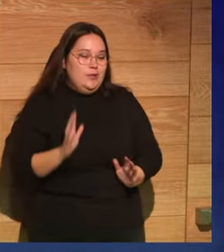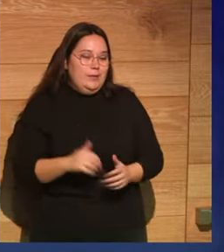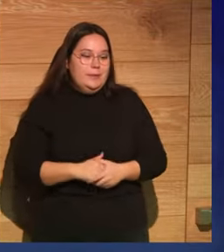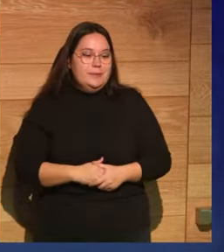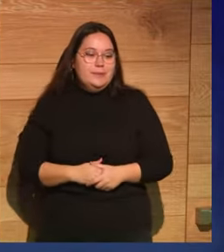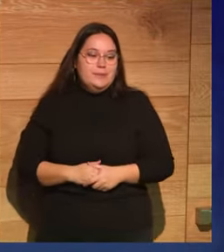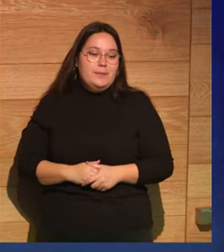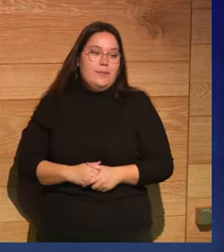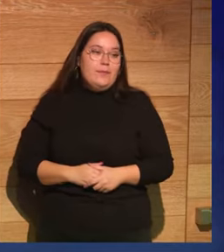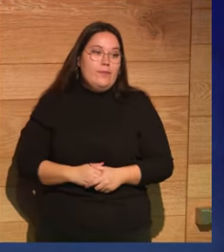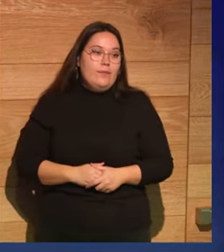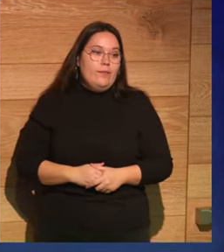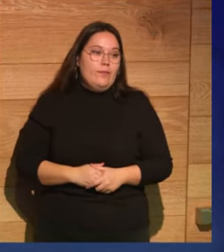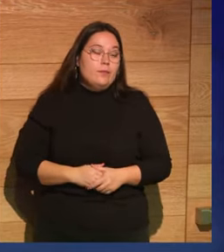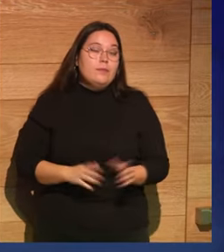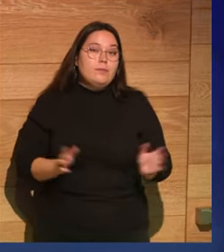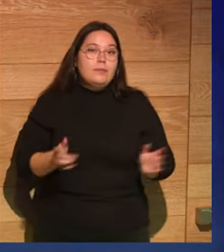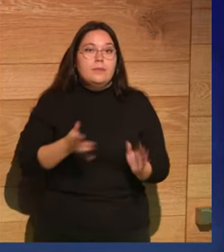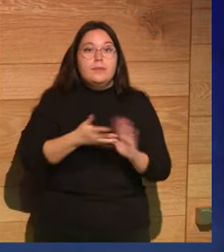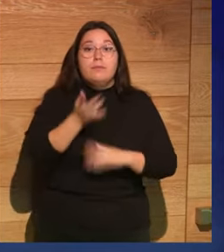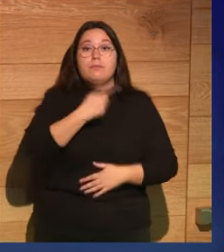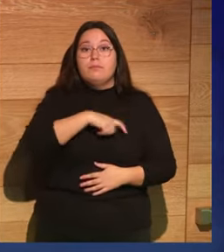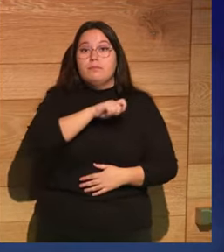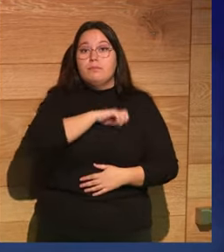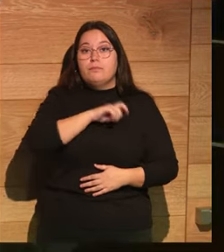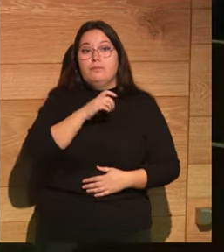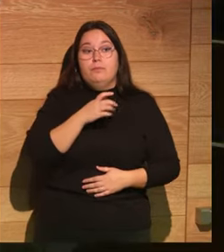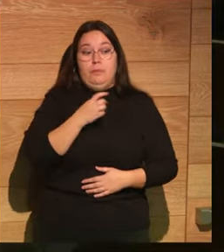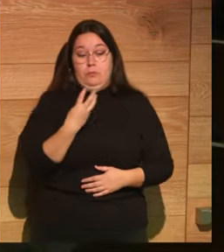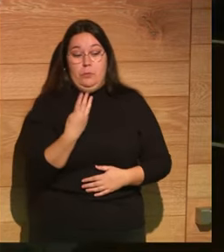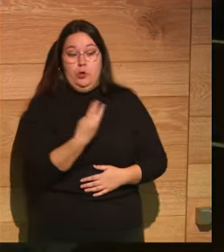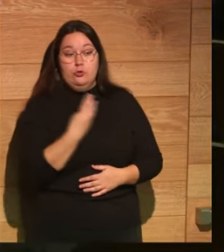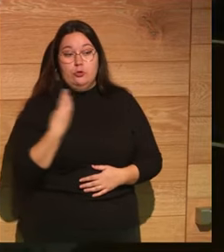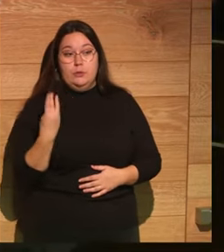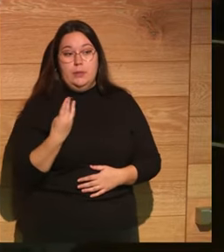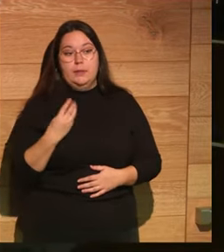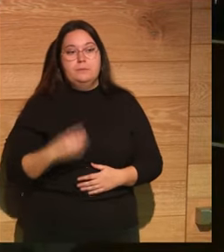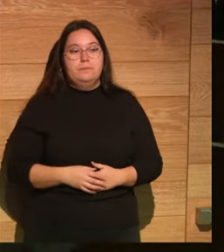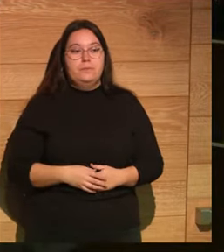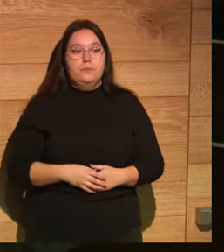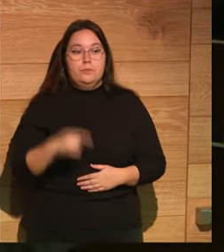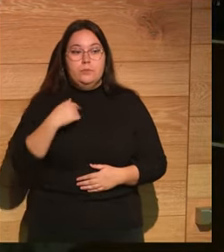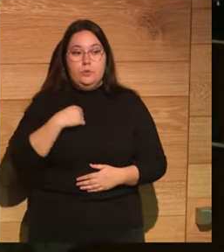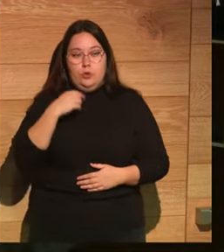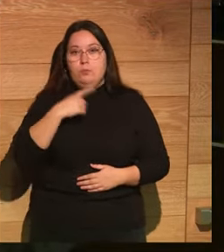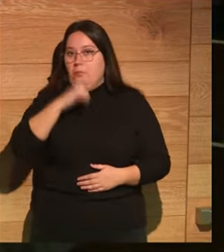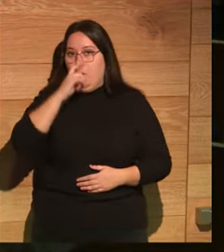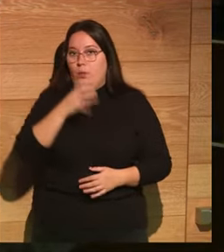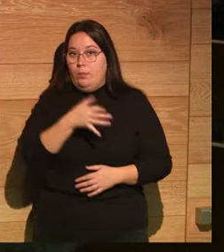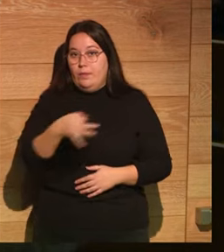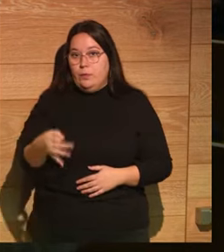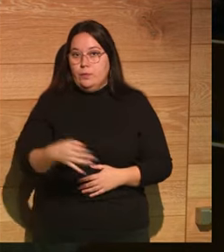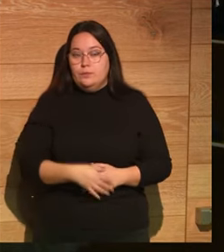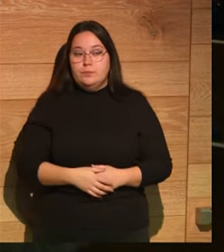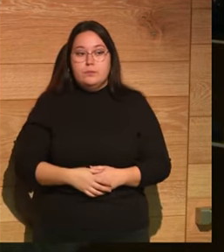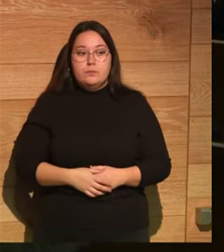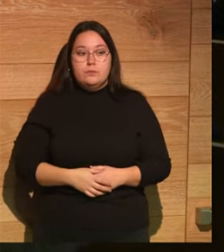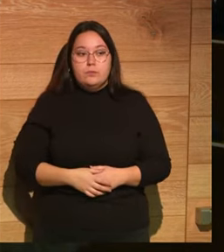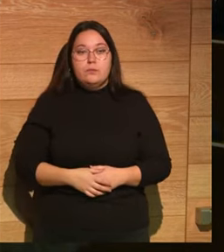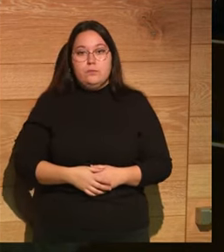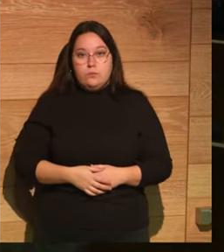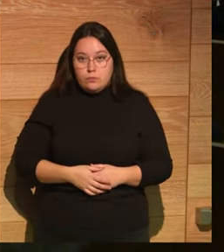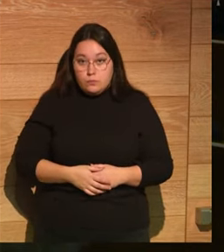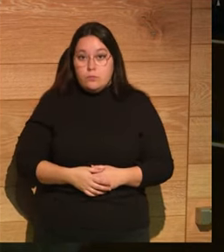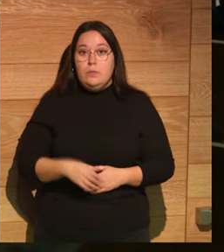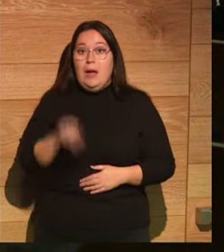al hecho de que en España si nosotros tres creo que yo desde luego me acuerdo y muchos años